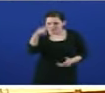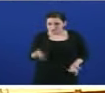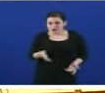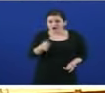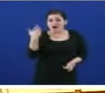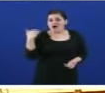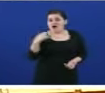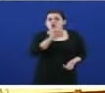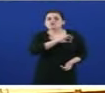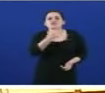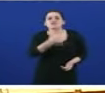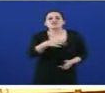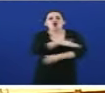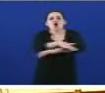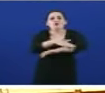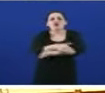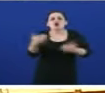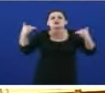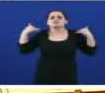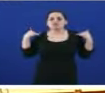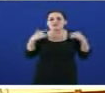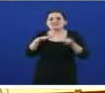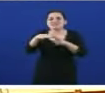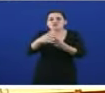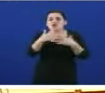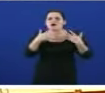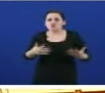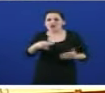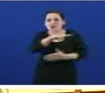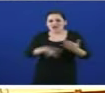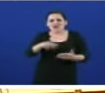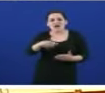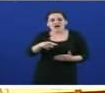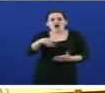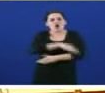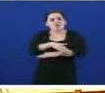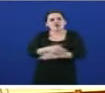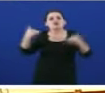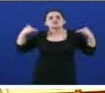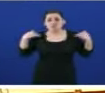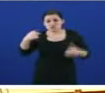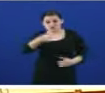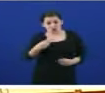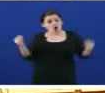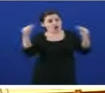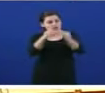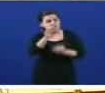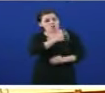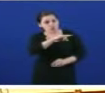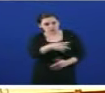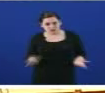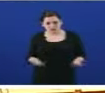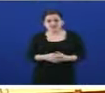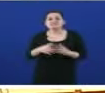Dixo vostede, este goberno é responsável da situación que o se vive Galiza. Creo que todos podemos coincidir en que a situación